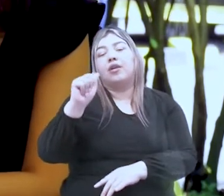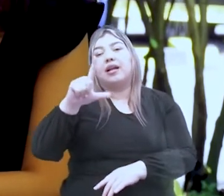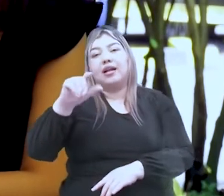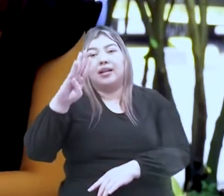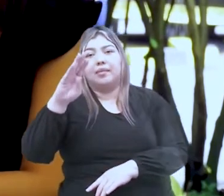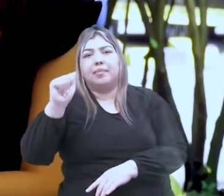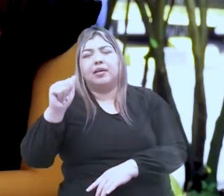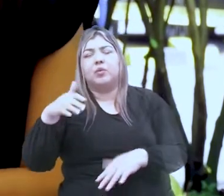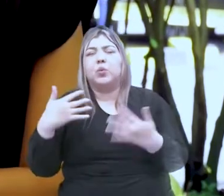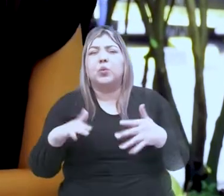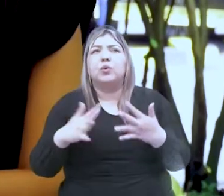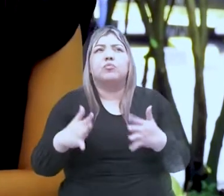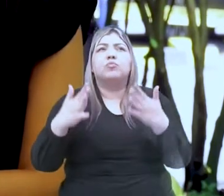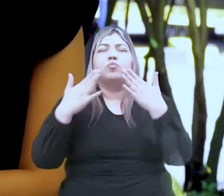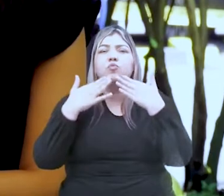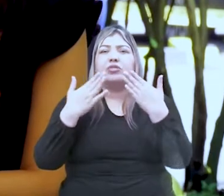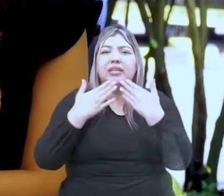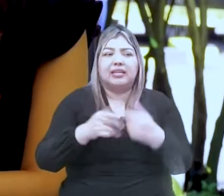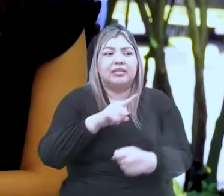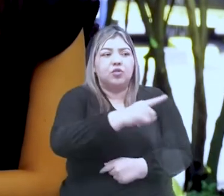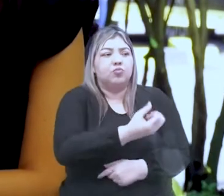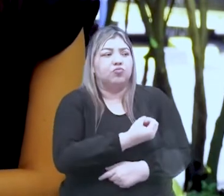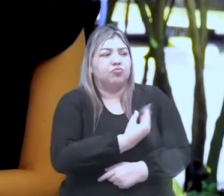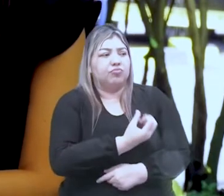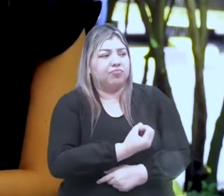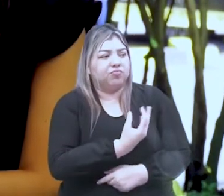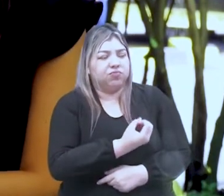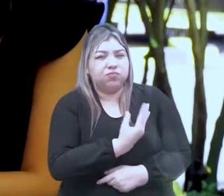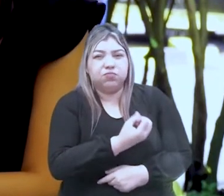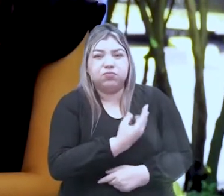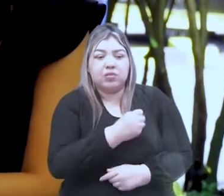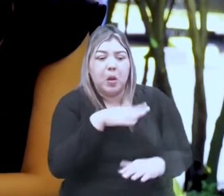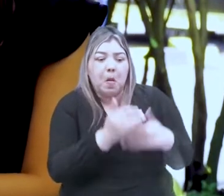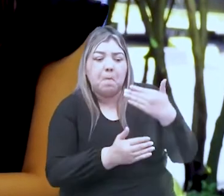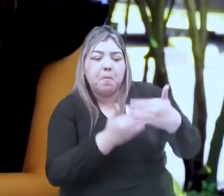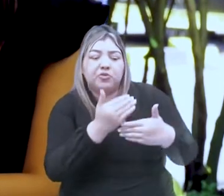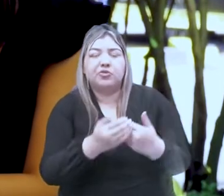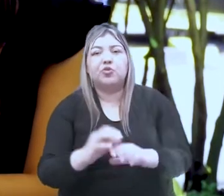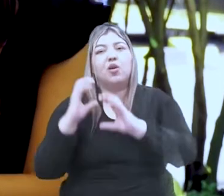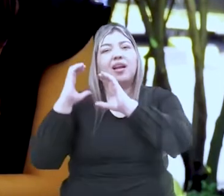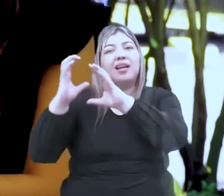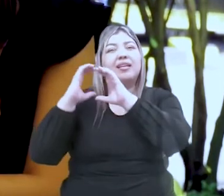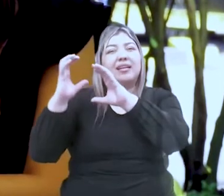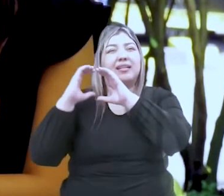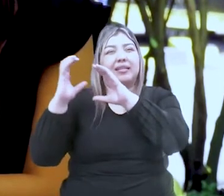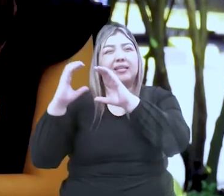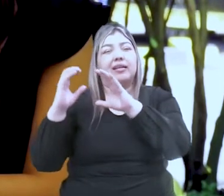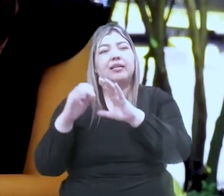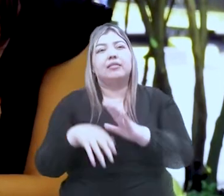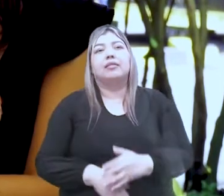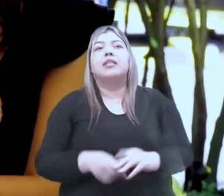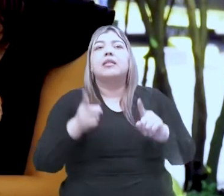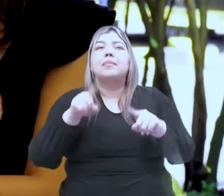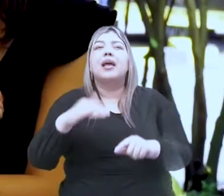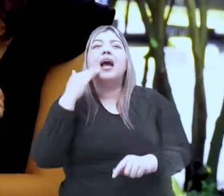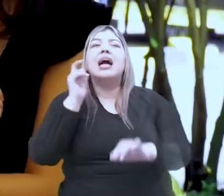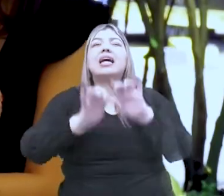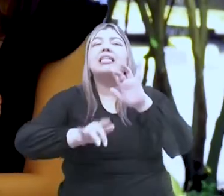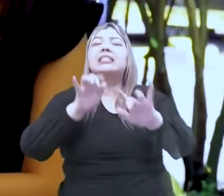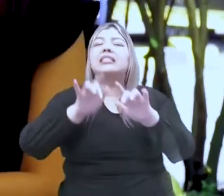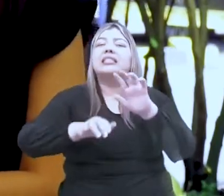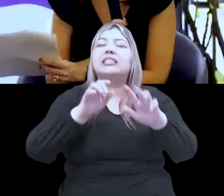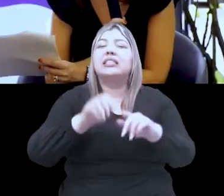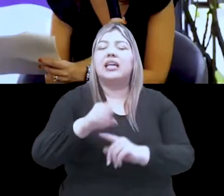para el retorno en Florencia y para dinamizar todos los procesos en Caquetá. También a la secretaria Viviana, Olga,